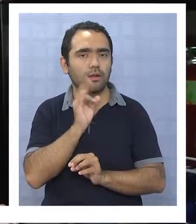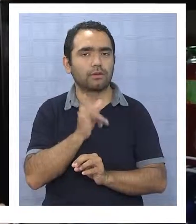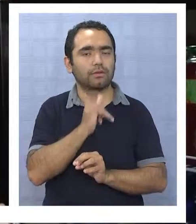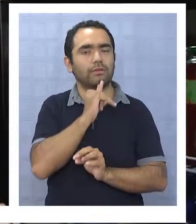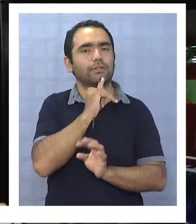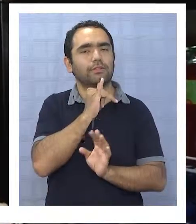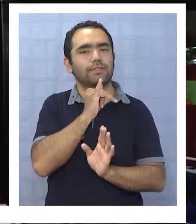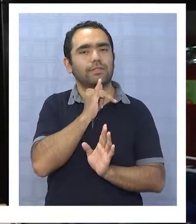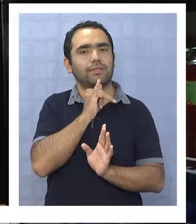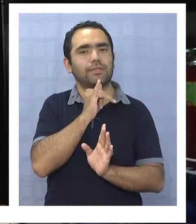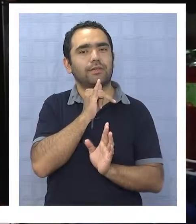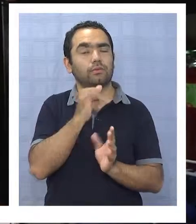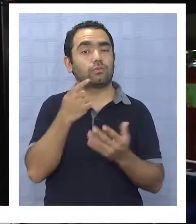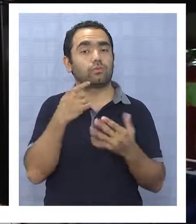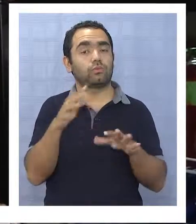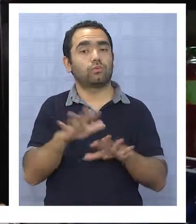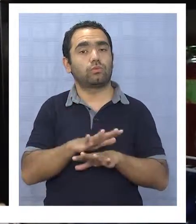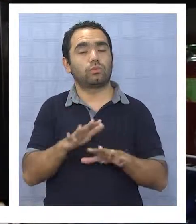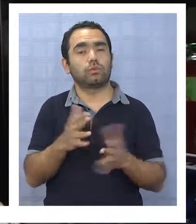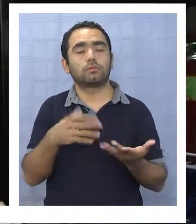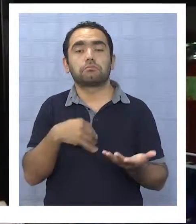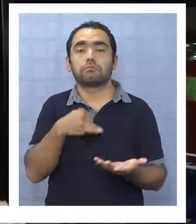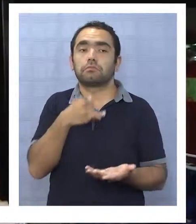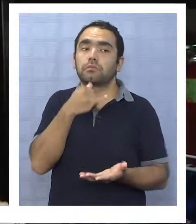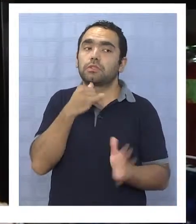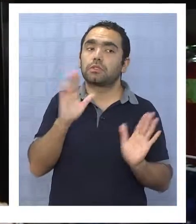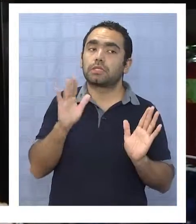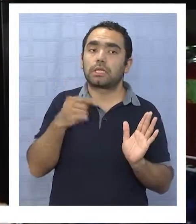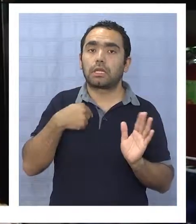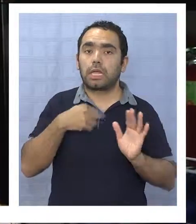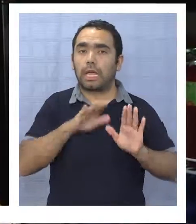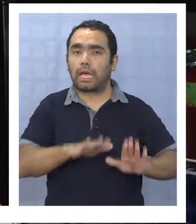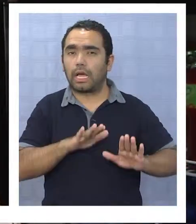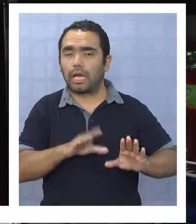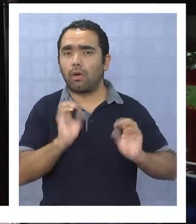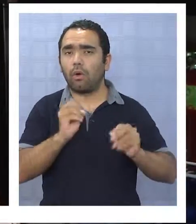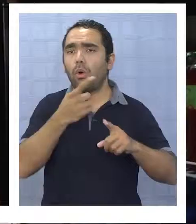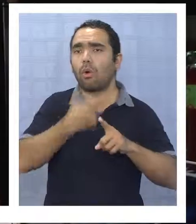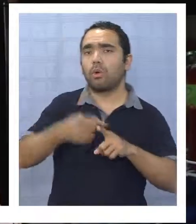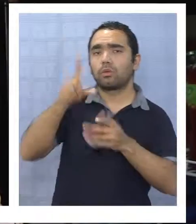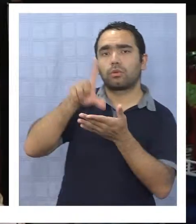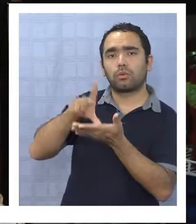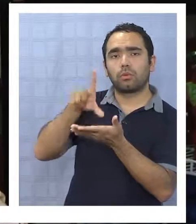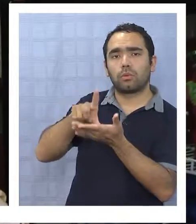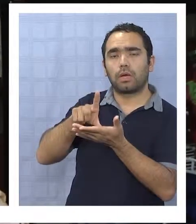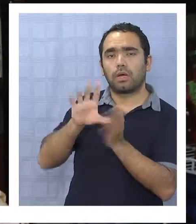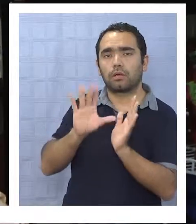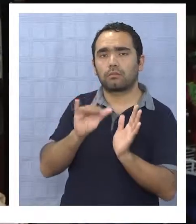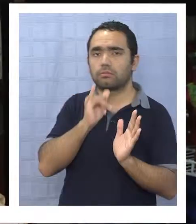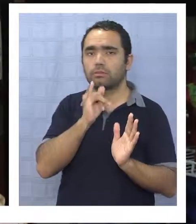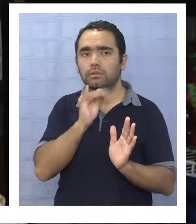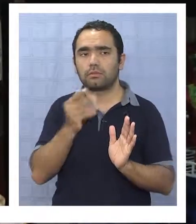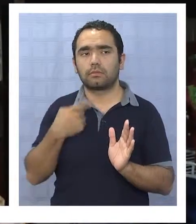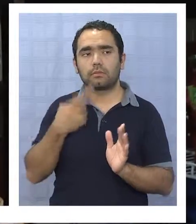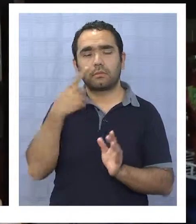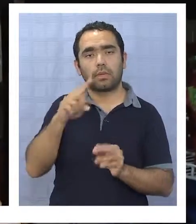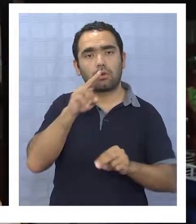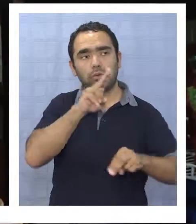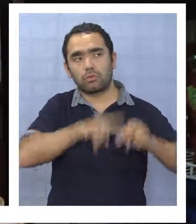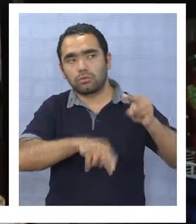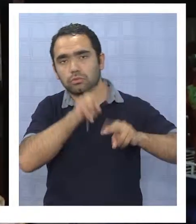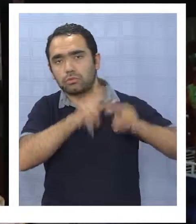mayores. Entonces no sé realmente si nos vamos a quedar acá o nos van a ubicar en otra parte. Mientras esté la